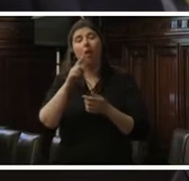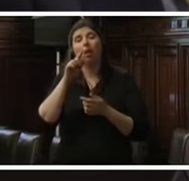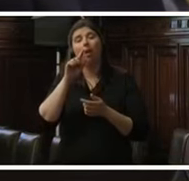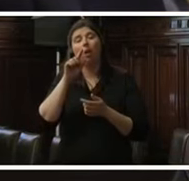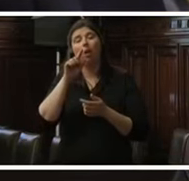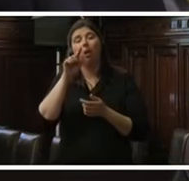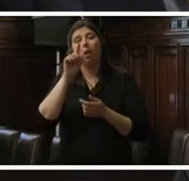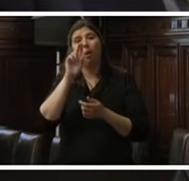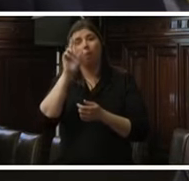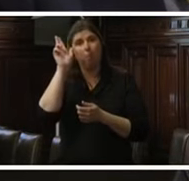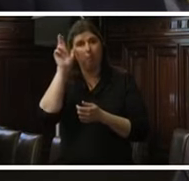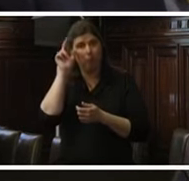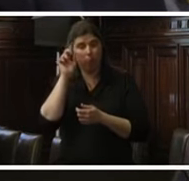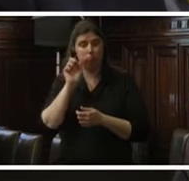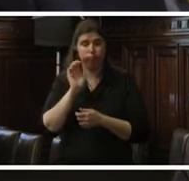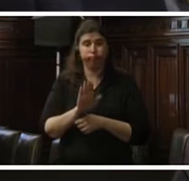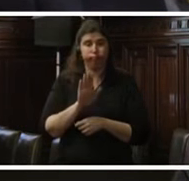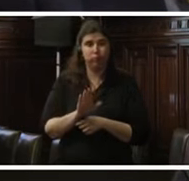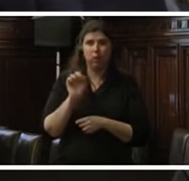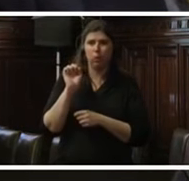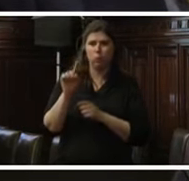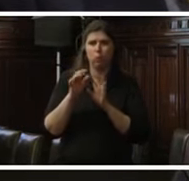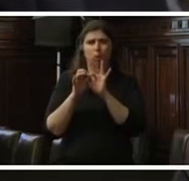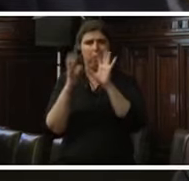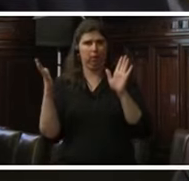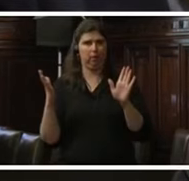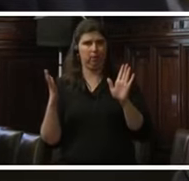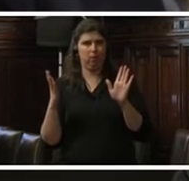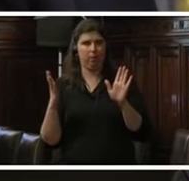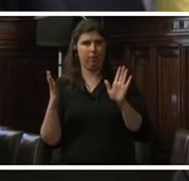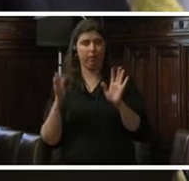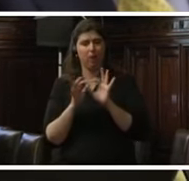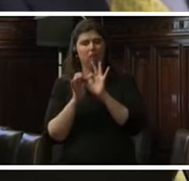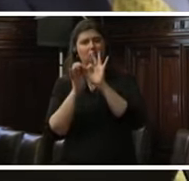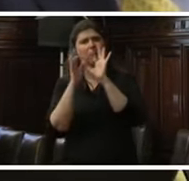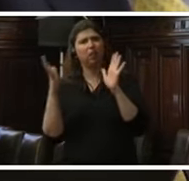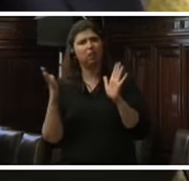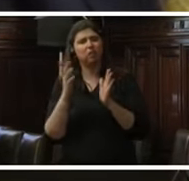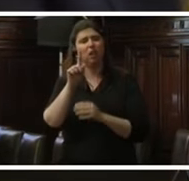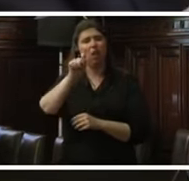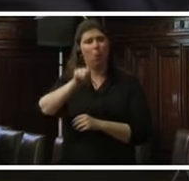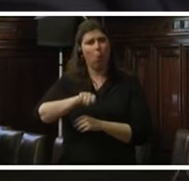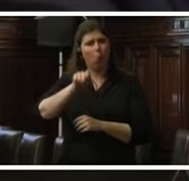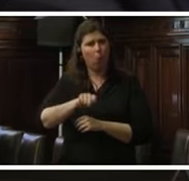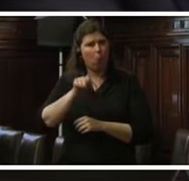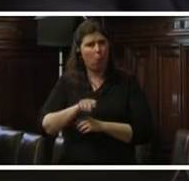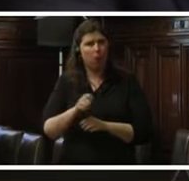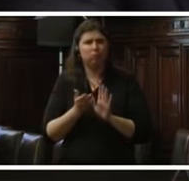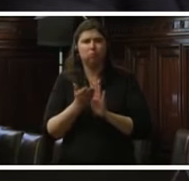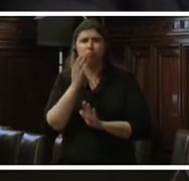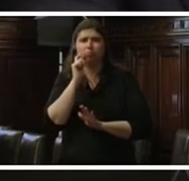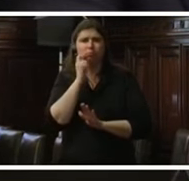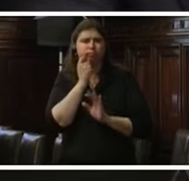interamericano la amenaza de su independencia. La independencia de un juez es el bien más preciado, más